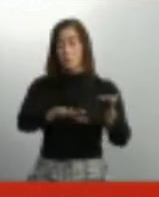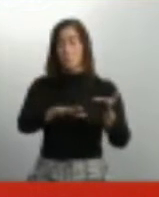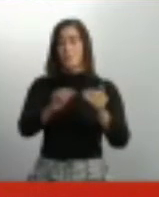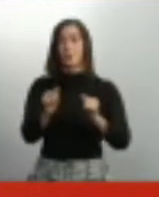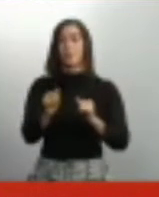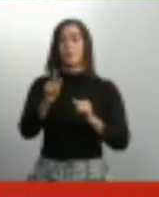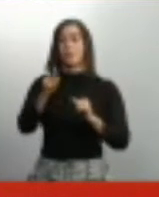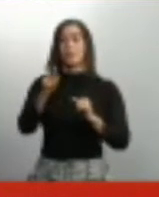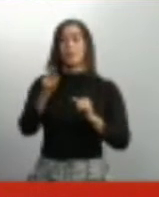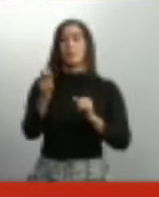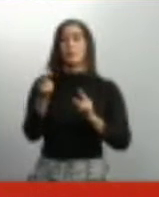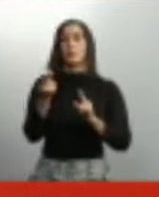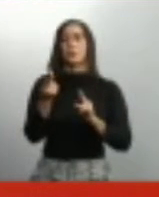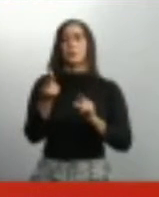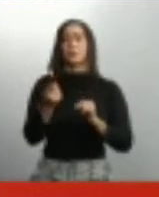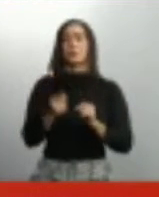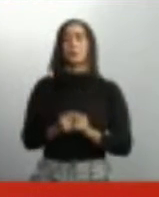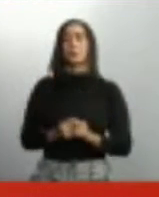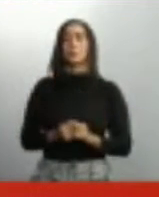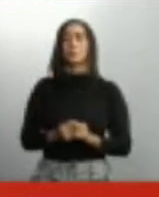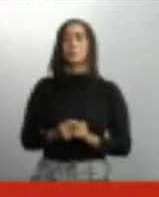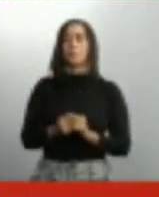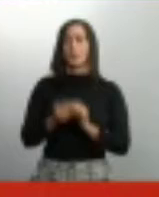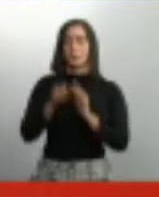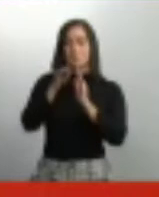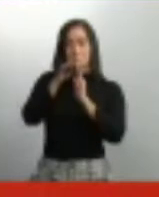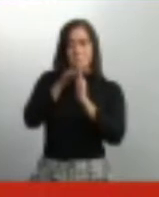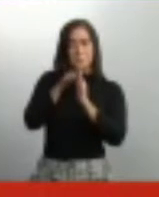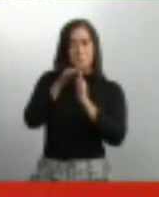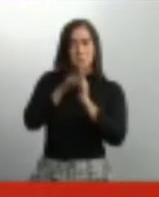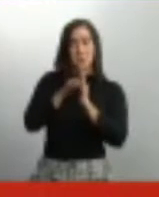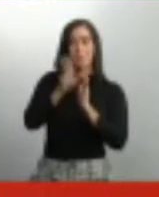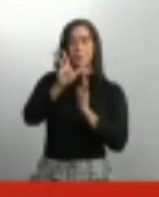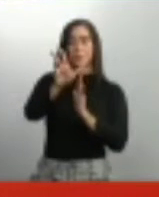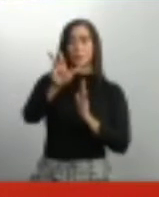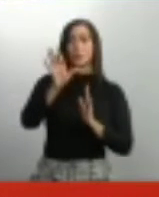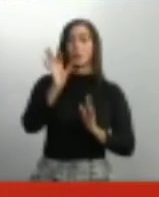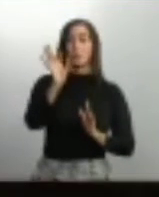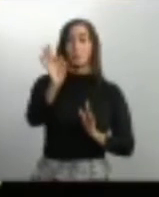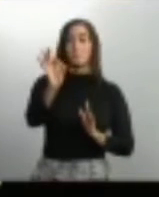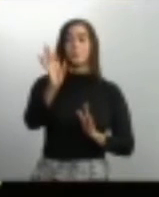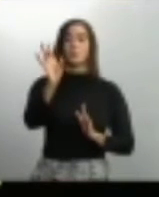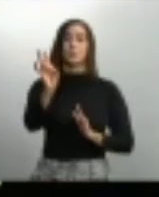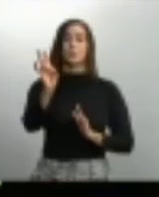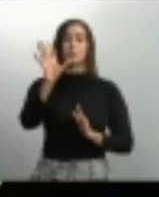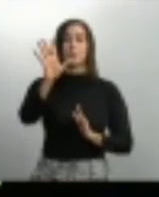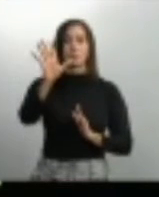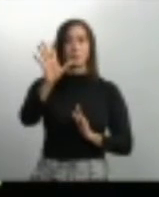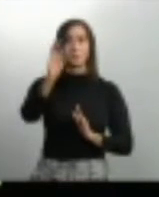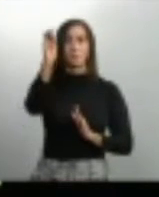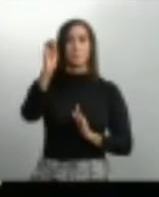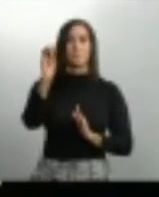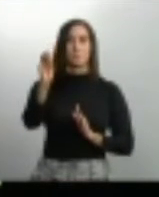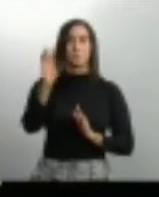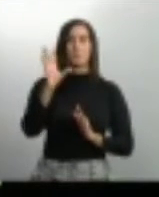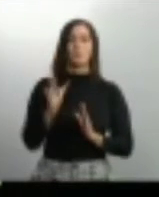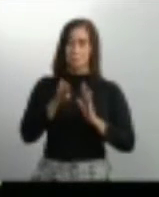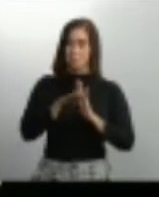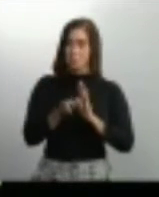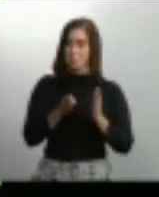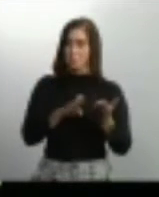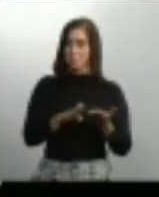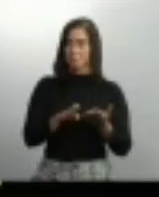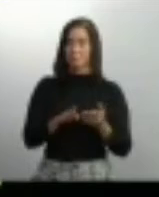letalidad que ha bajado a 3.75%. El número de